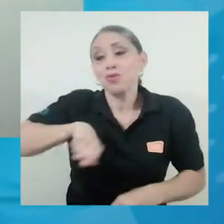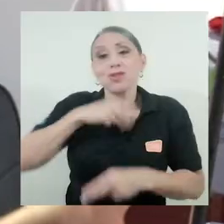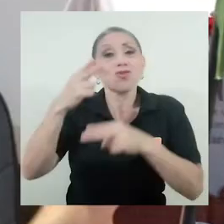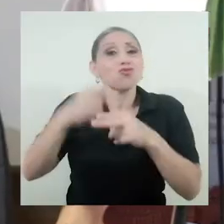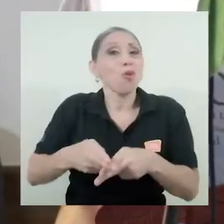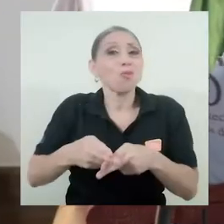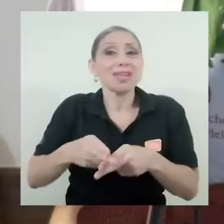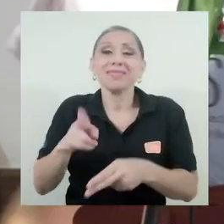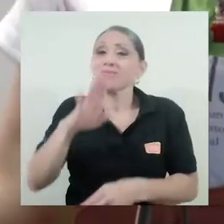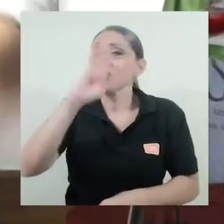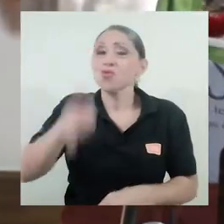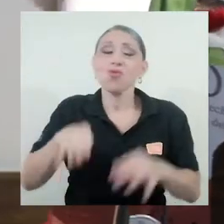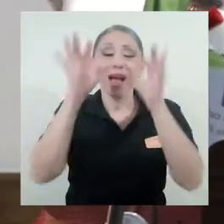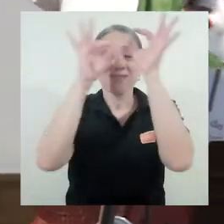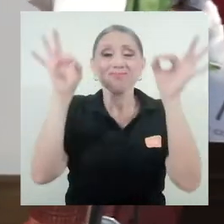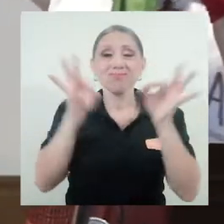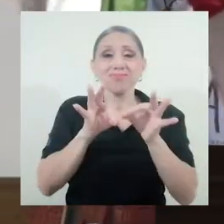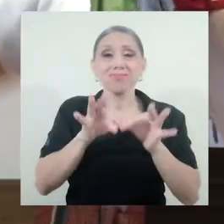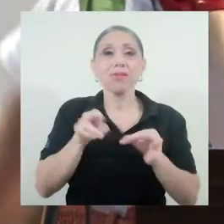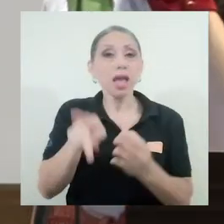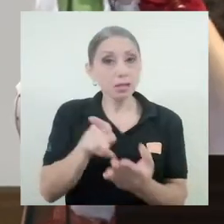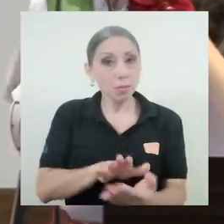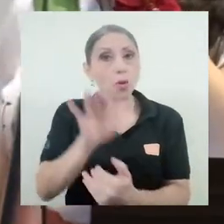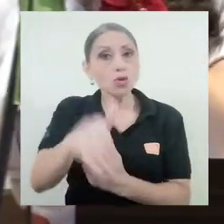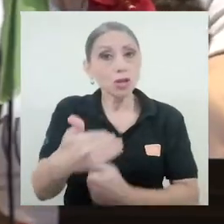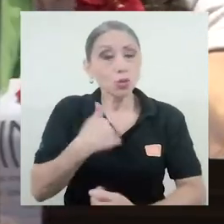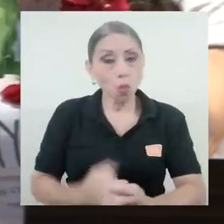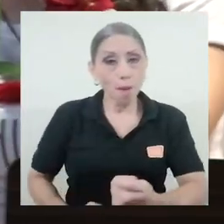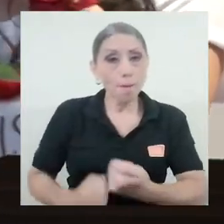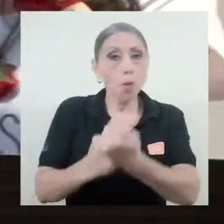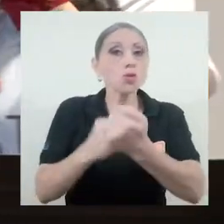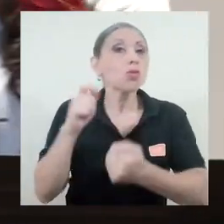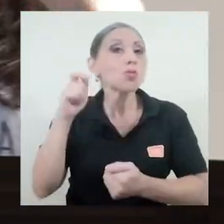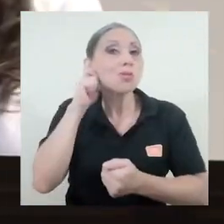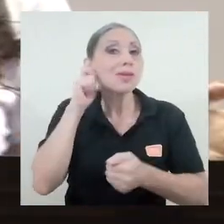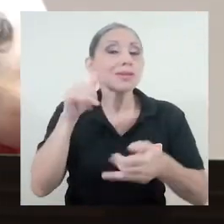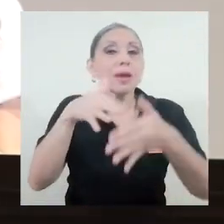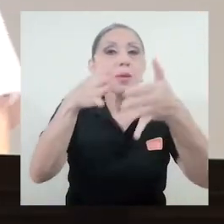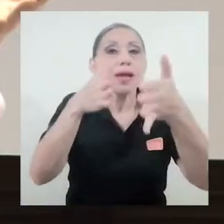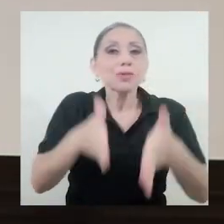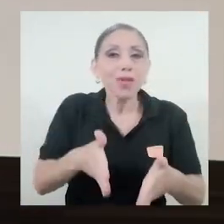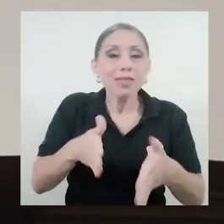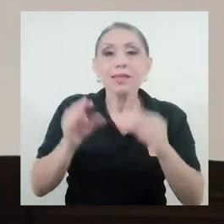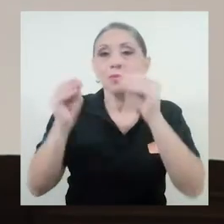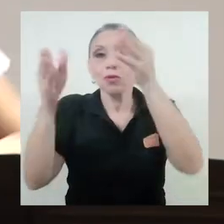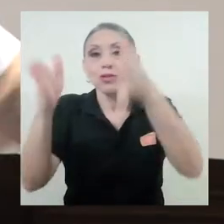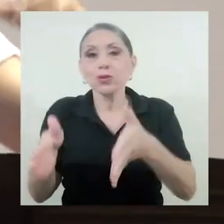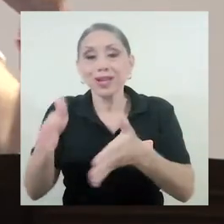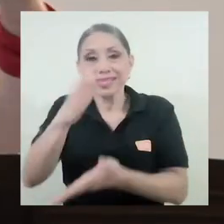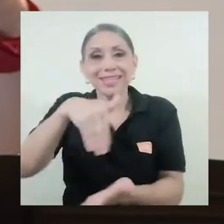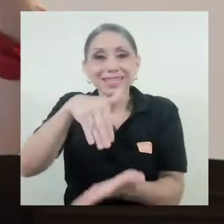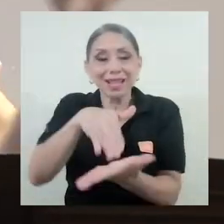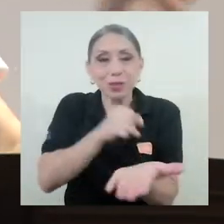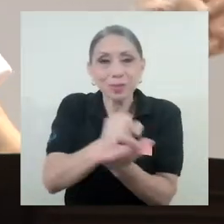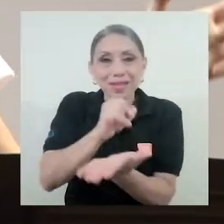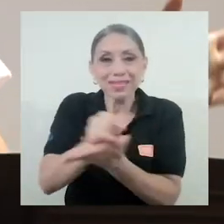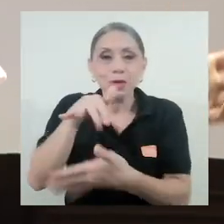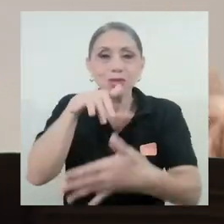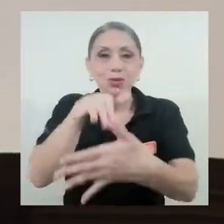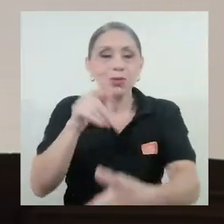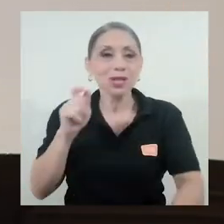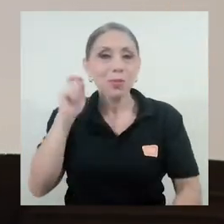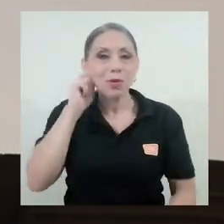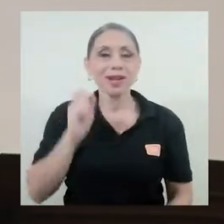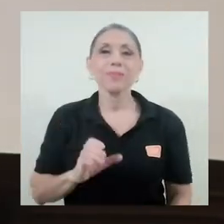renombrados. Este proyecto contó con el apoyo de profesoras, estudiantes y del Centro de Investigación en